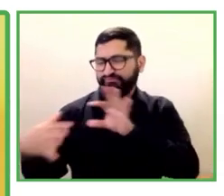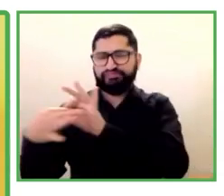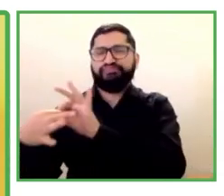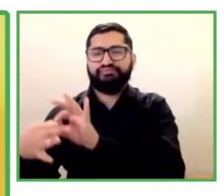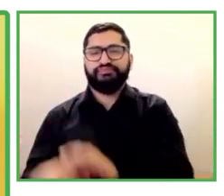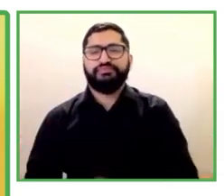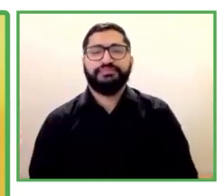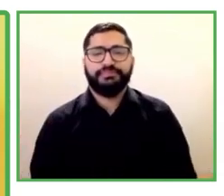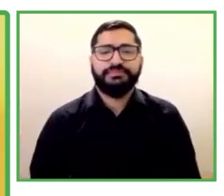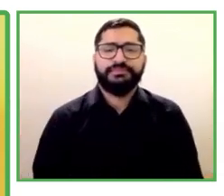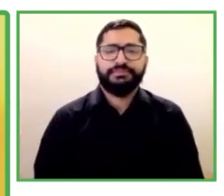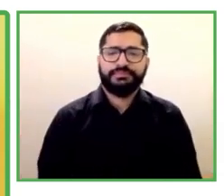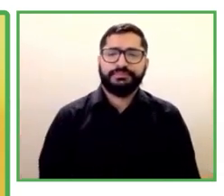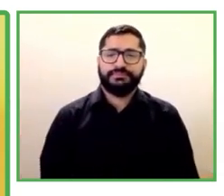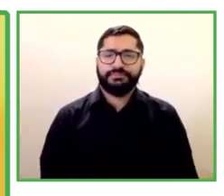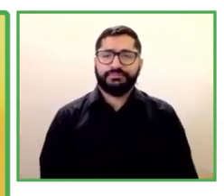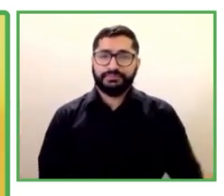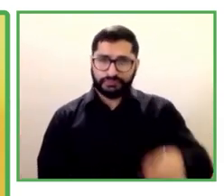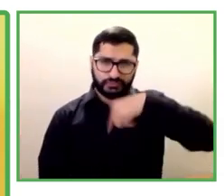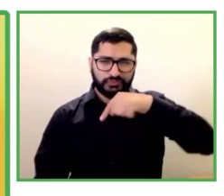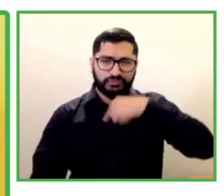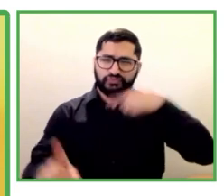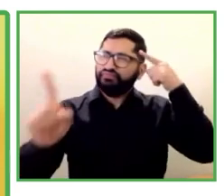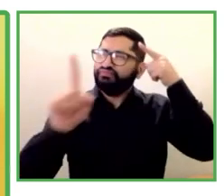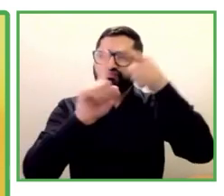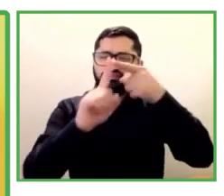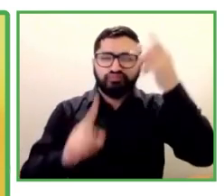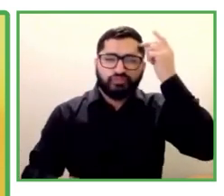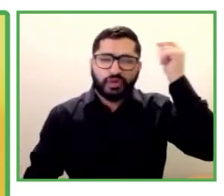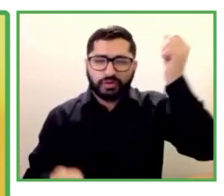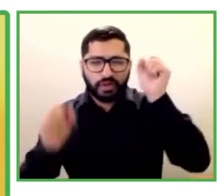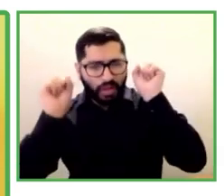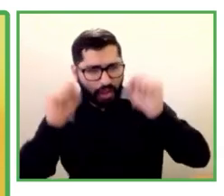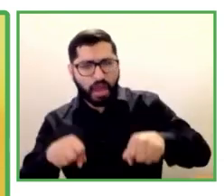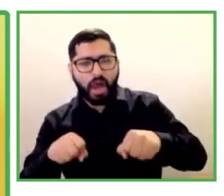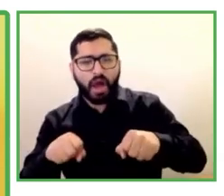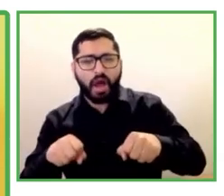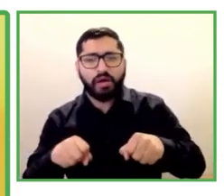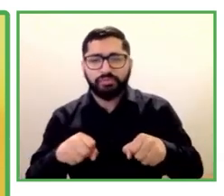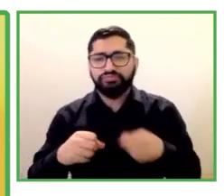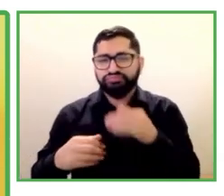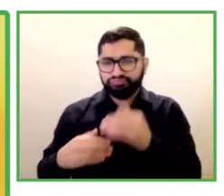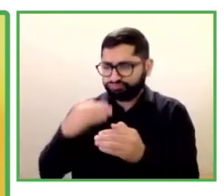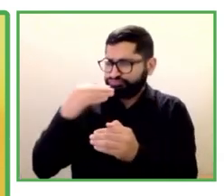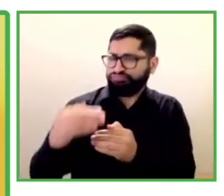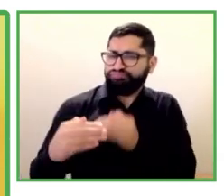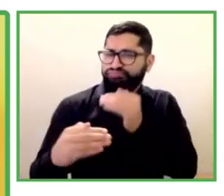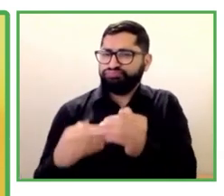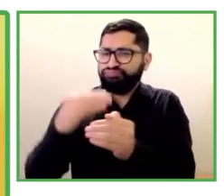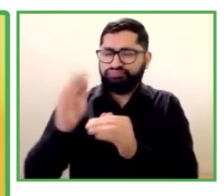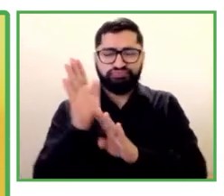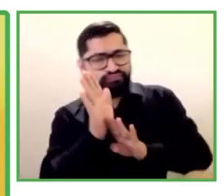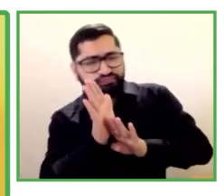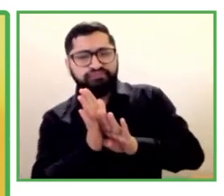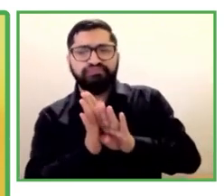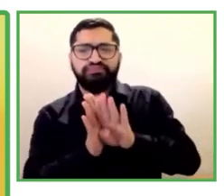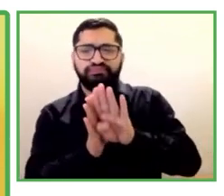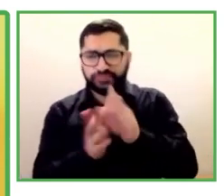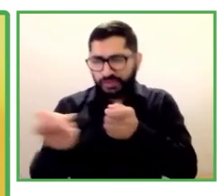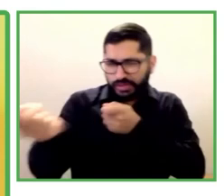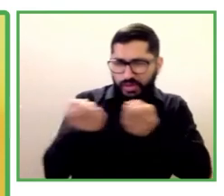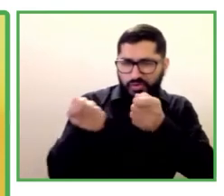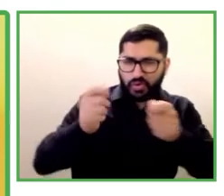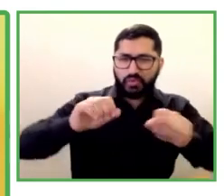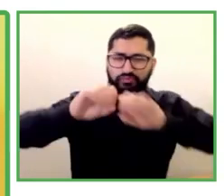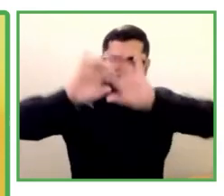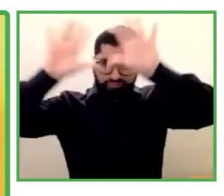Nuestra idea es poder escalar nuestro negocio a nivel global y las tecnologías de información y